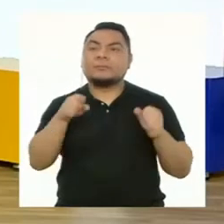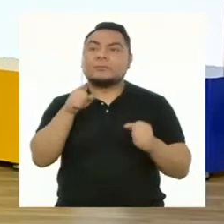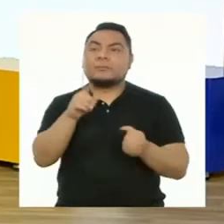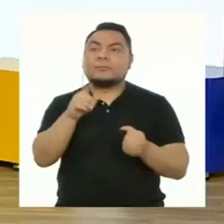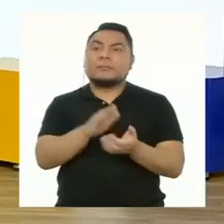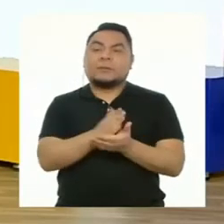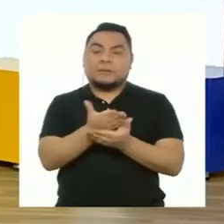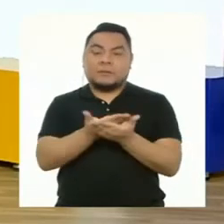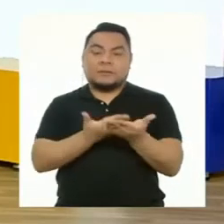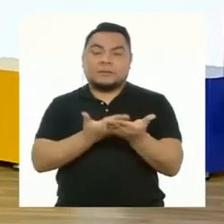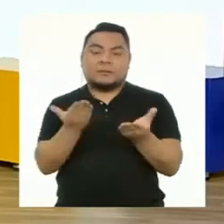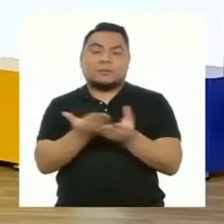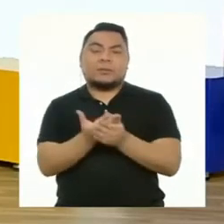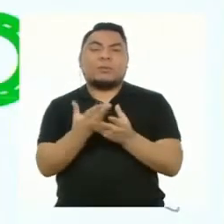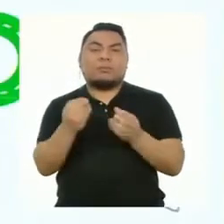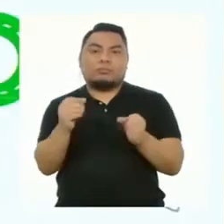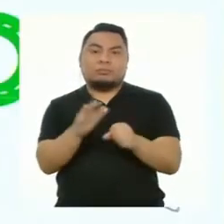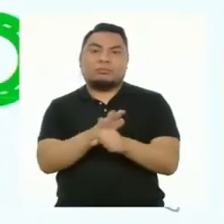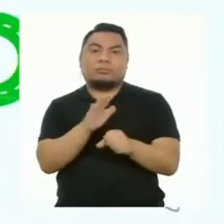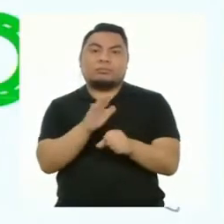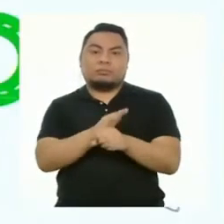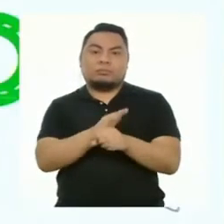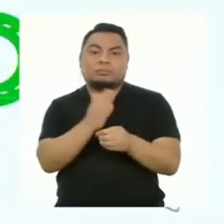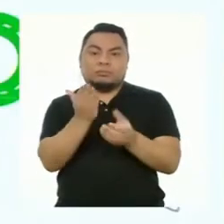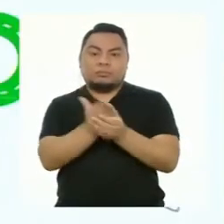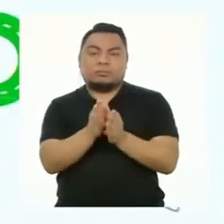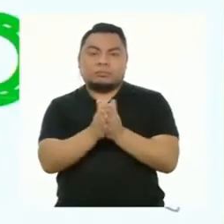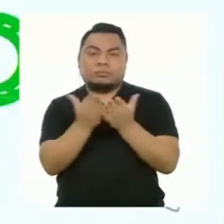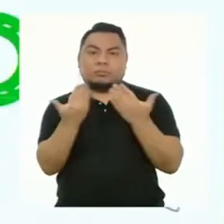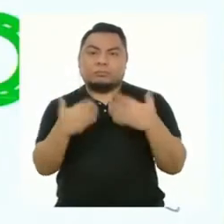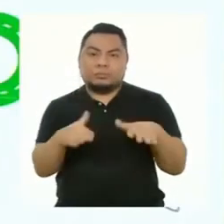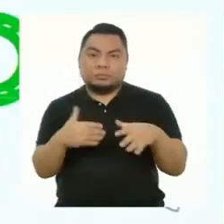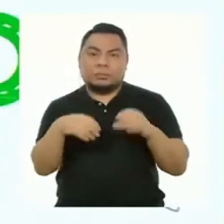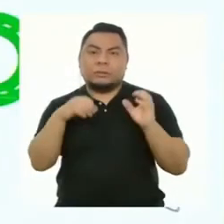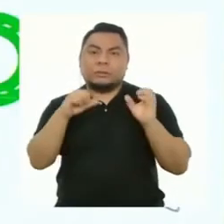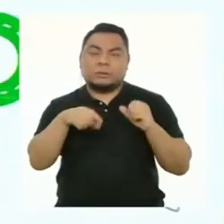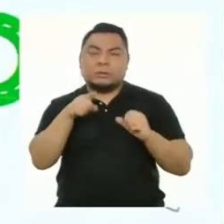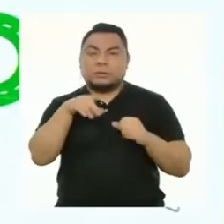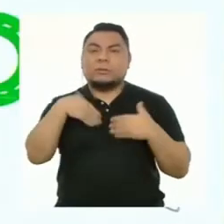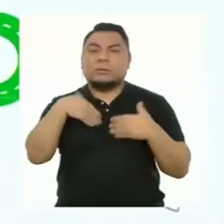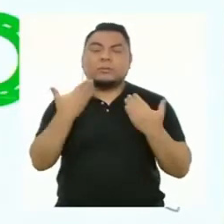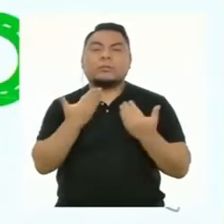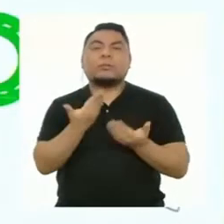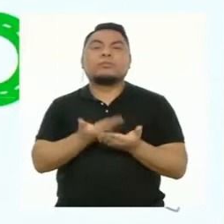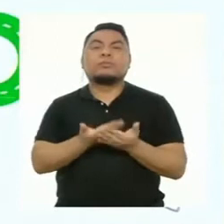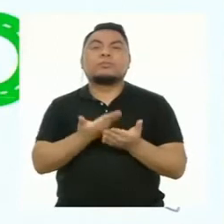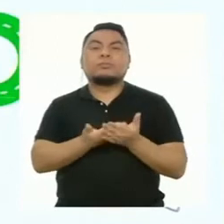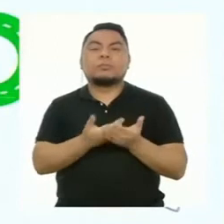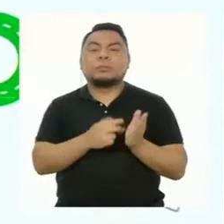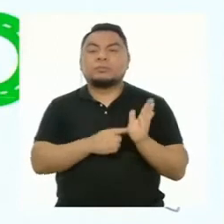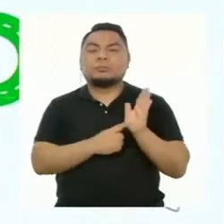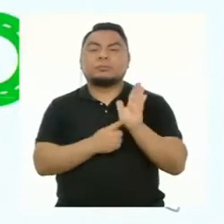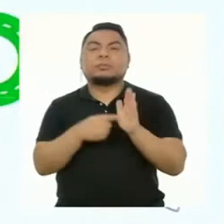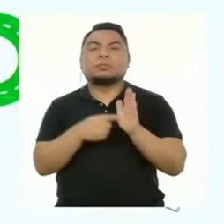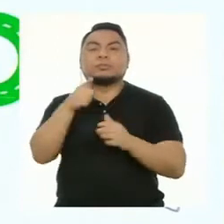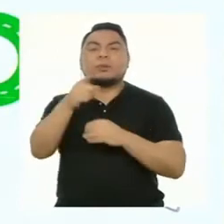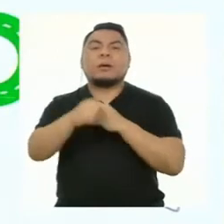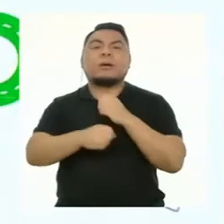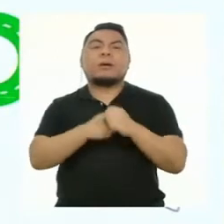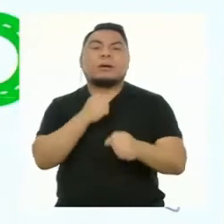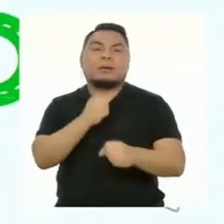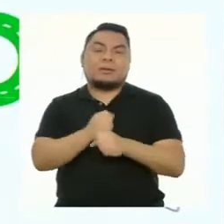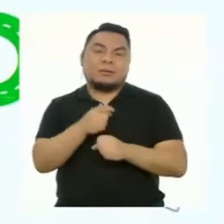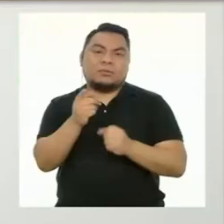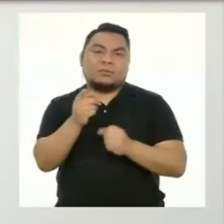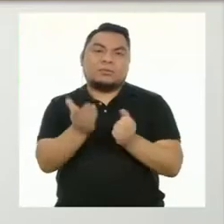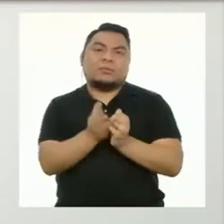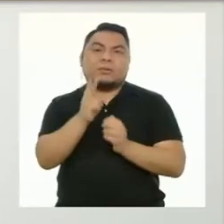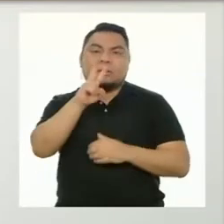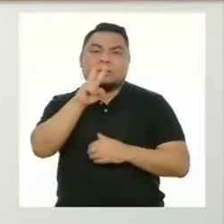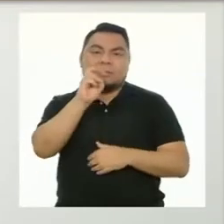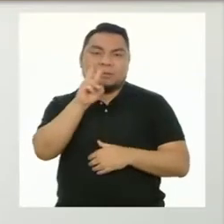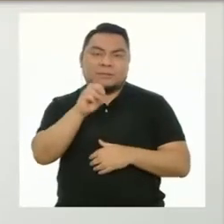documento muy completo. Y debe serlo para tentar registro de nuestro año escolar 2020.